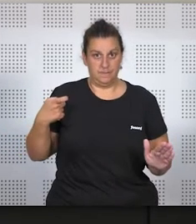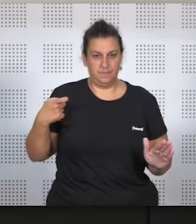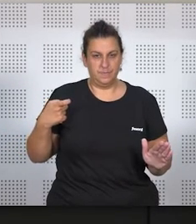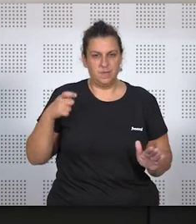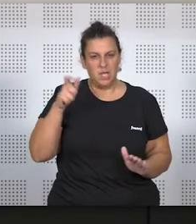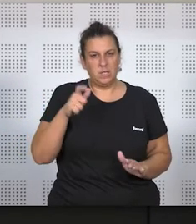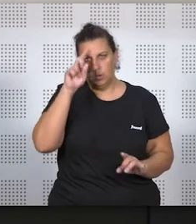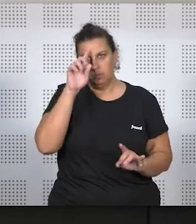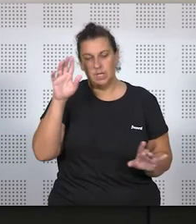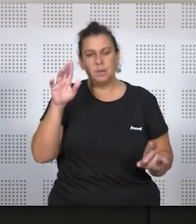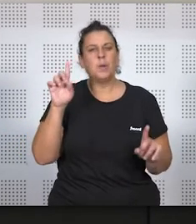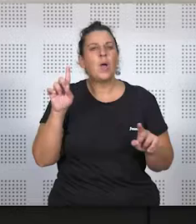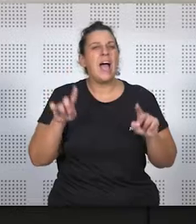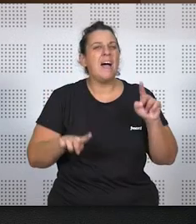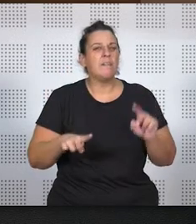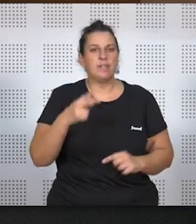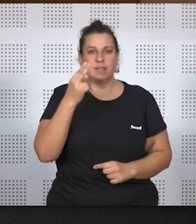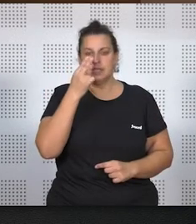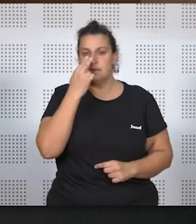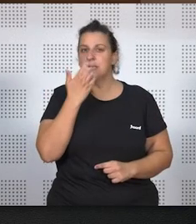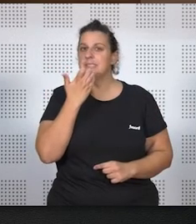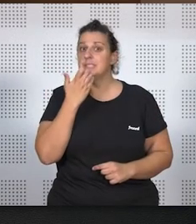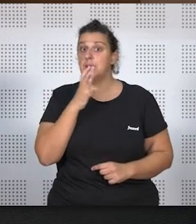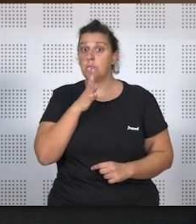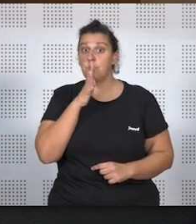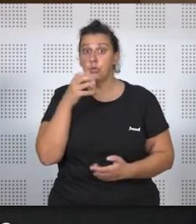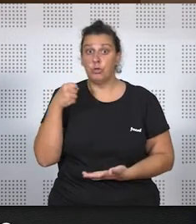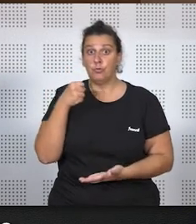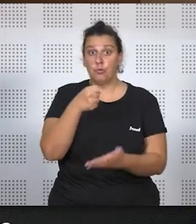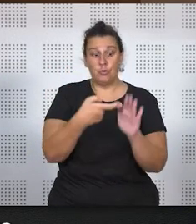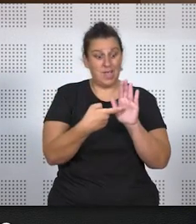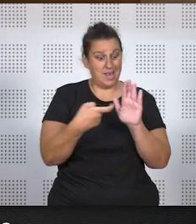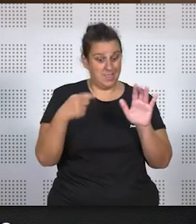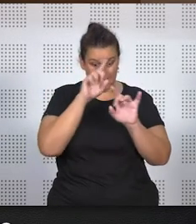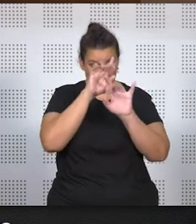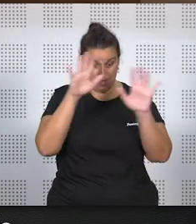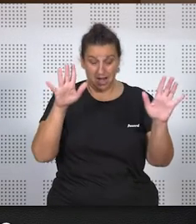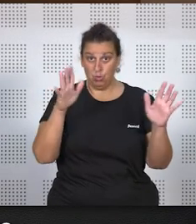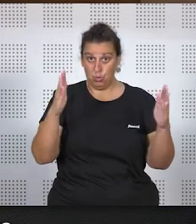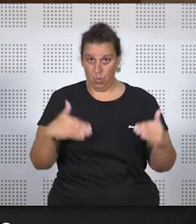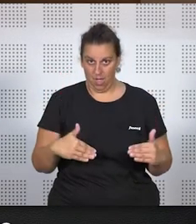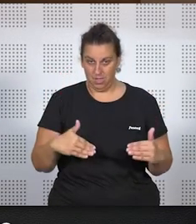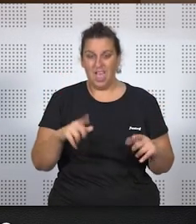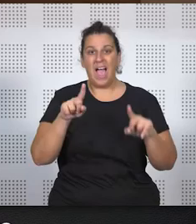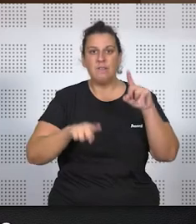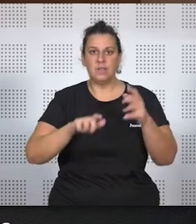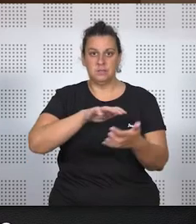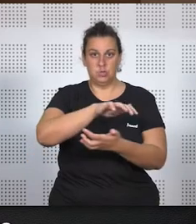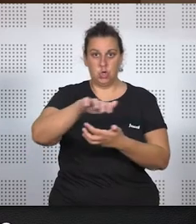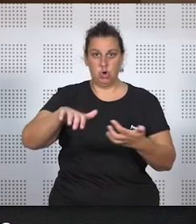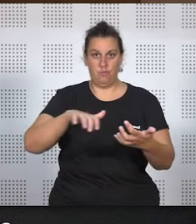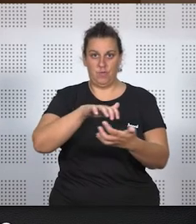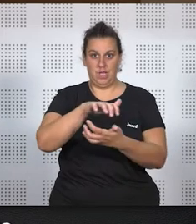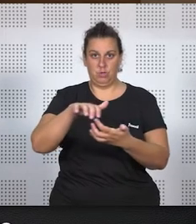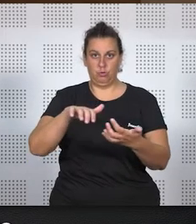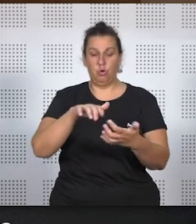lo que crea, sobre todo cuando no está clara la causa de desheredación, como luego veremos en algún supuesto, es un conflicto. Le crea un